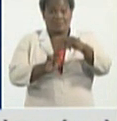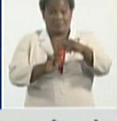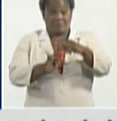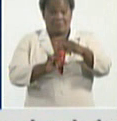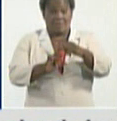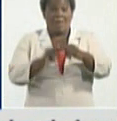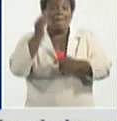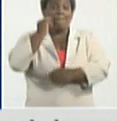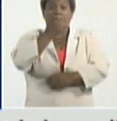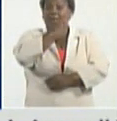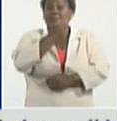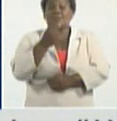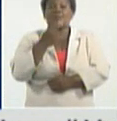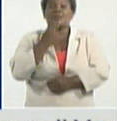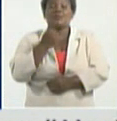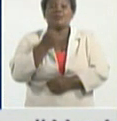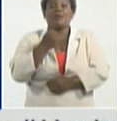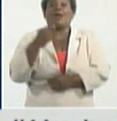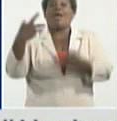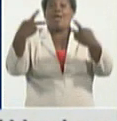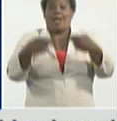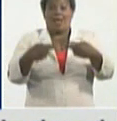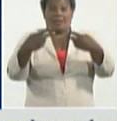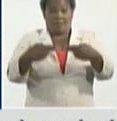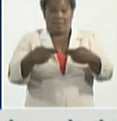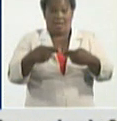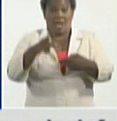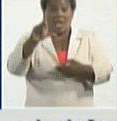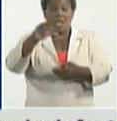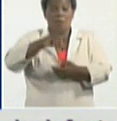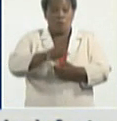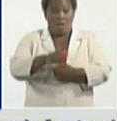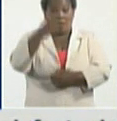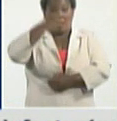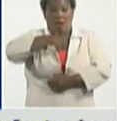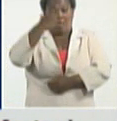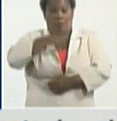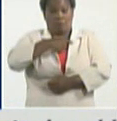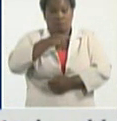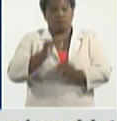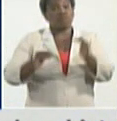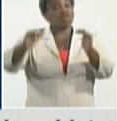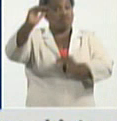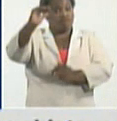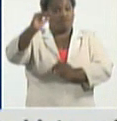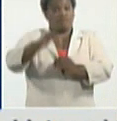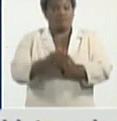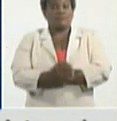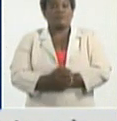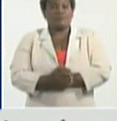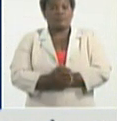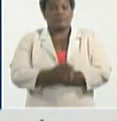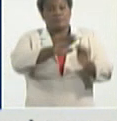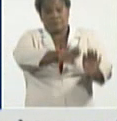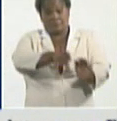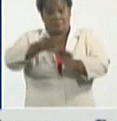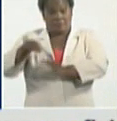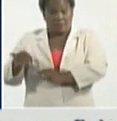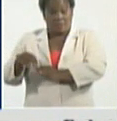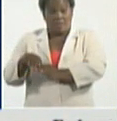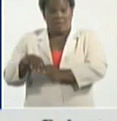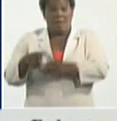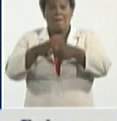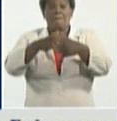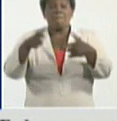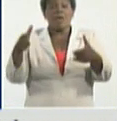Limonar, Los Arabos, y Los Arabos, son las más elevadas. Se incrementa el número de eventos